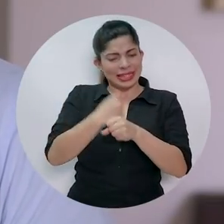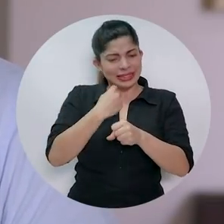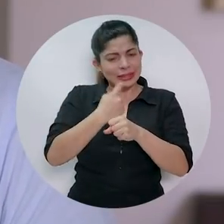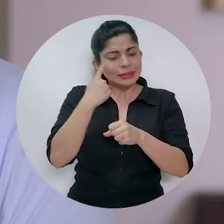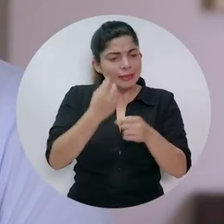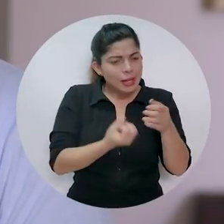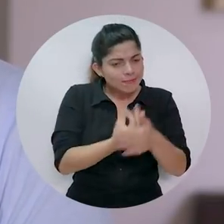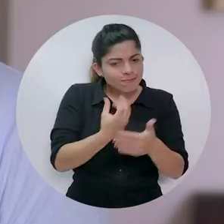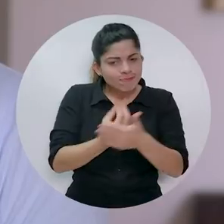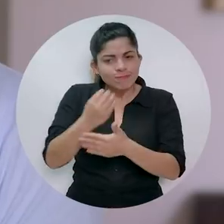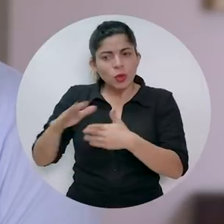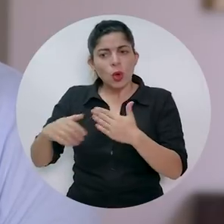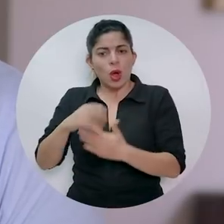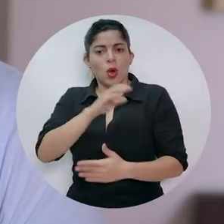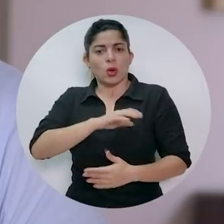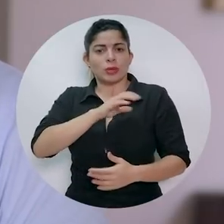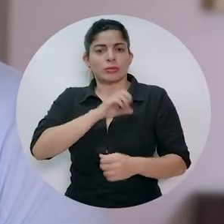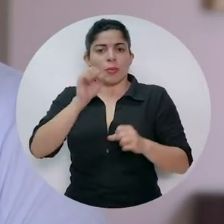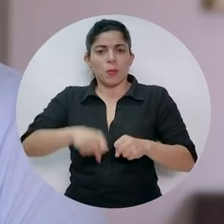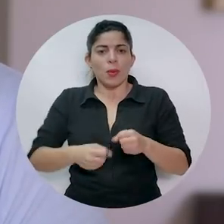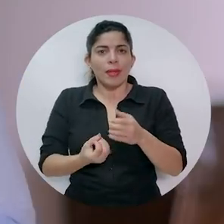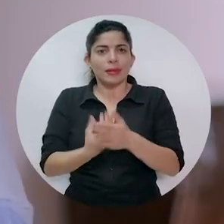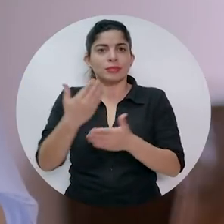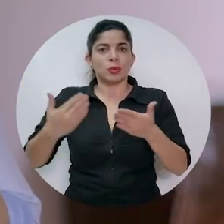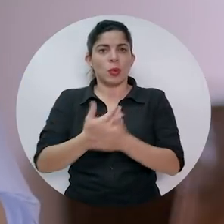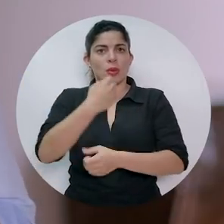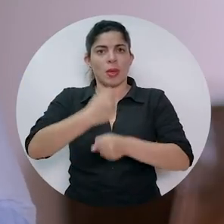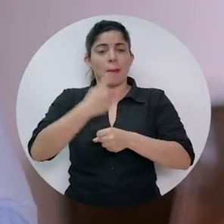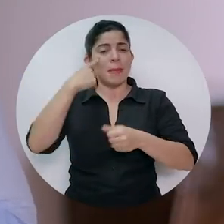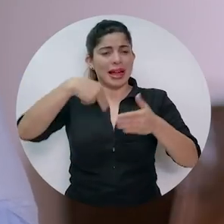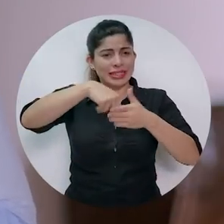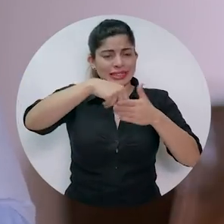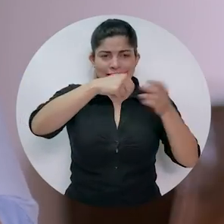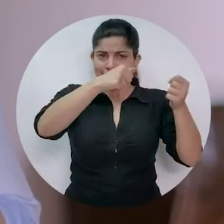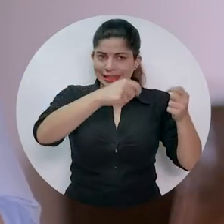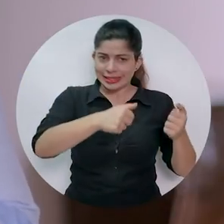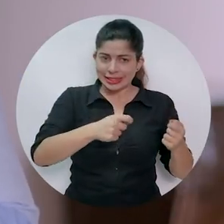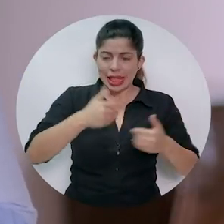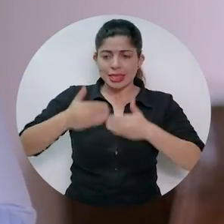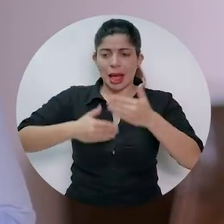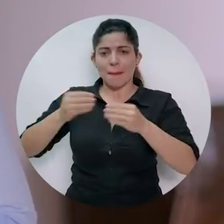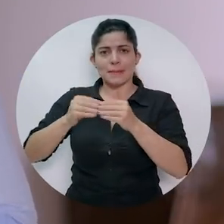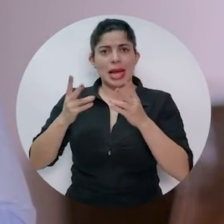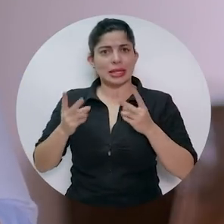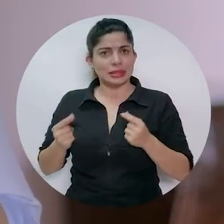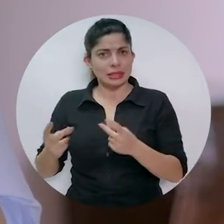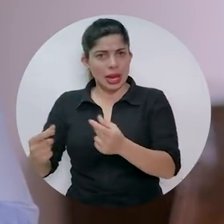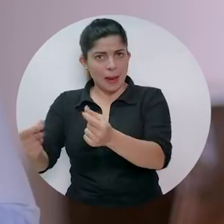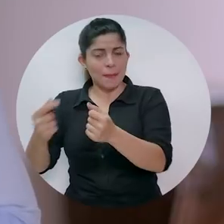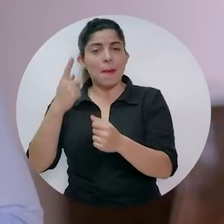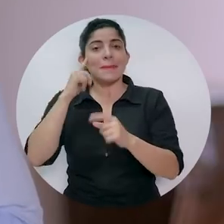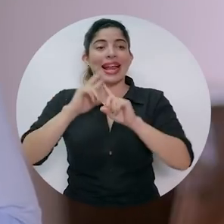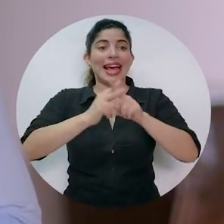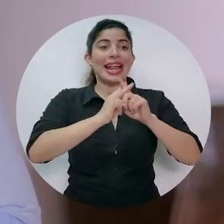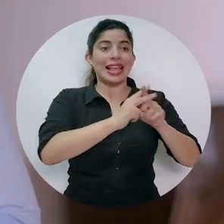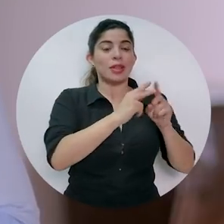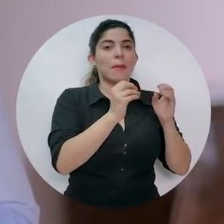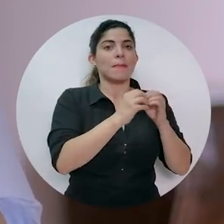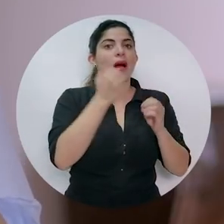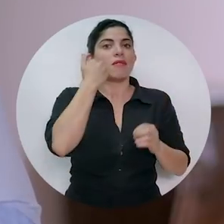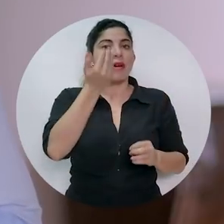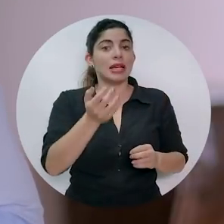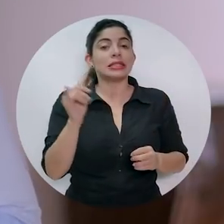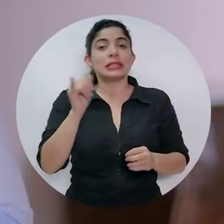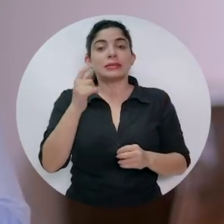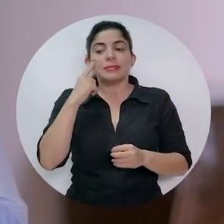facilitar las condiciones de generación de empleo, para quitar trabas, para agilizar trámites, para facilitar créditos